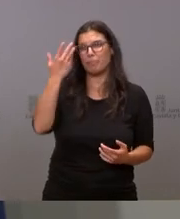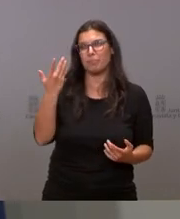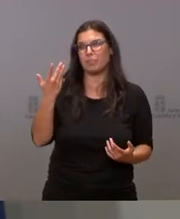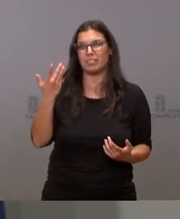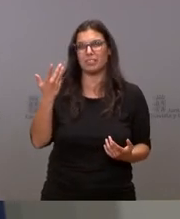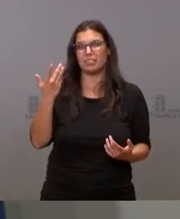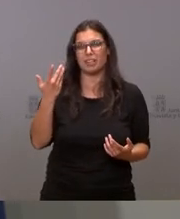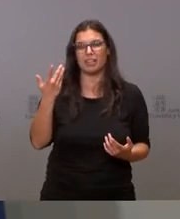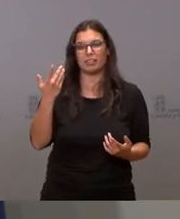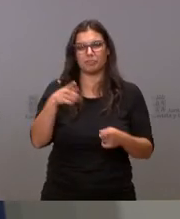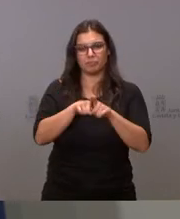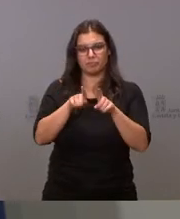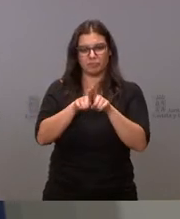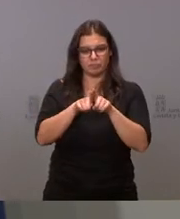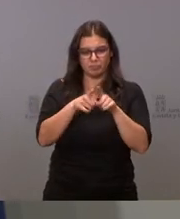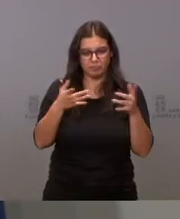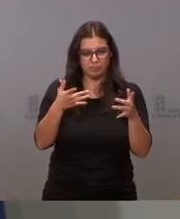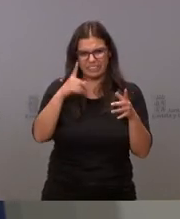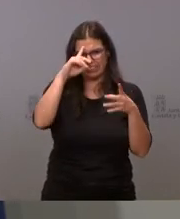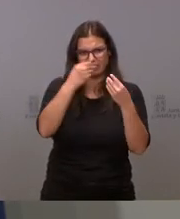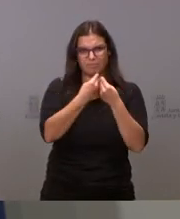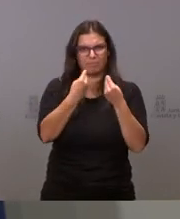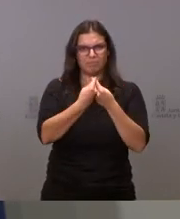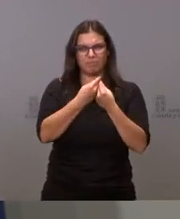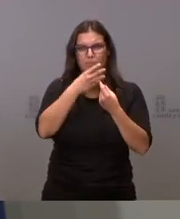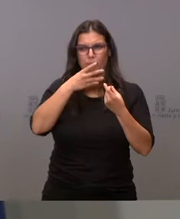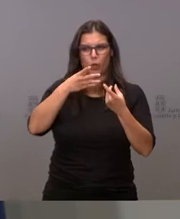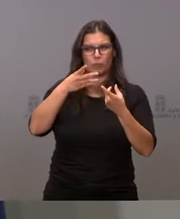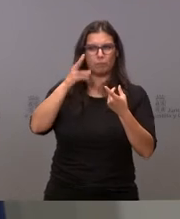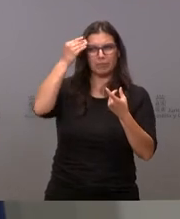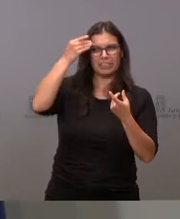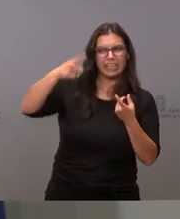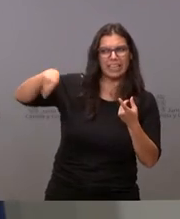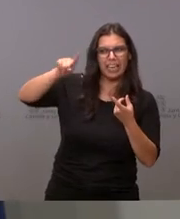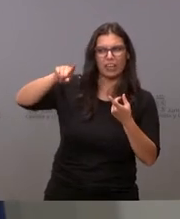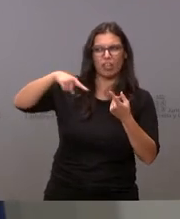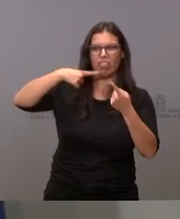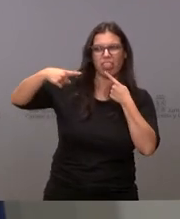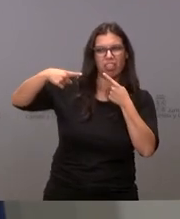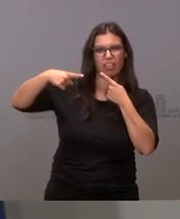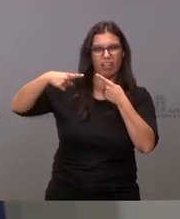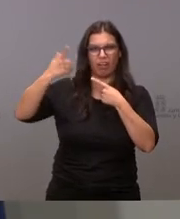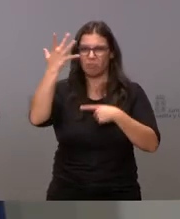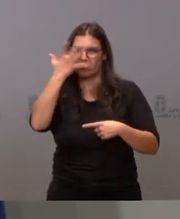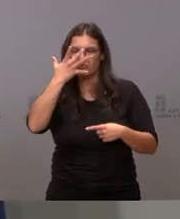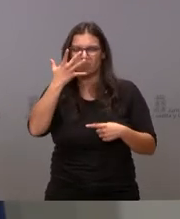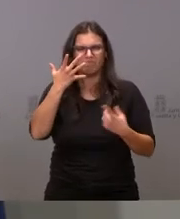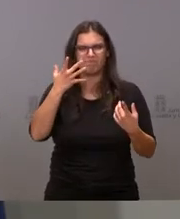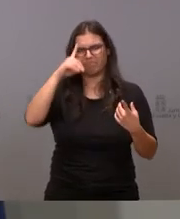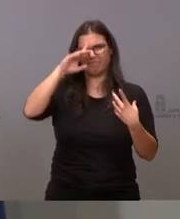o ponerse en la cabeza de quienes piensan o hacen estas cosas porque sobre todo es difícil para quienes